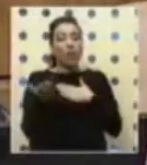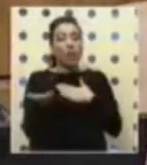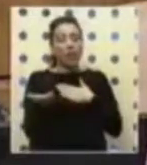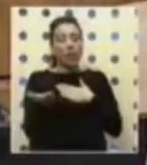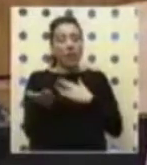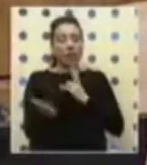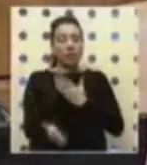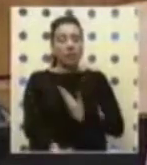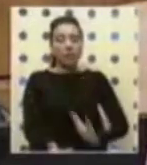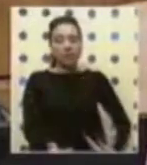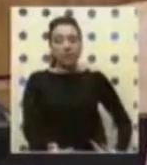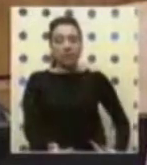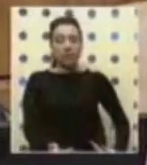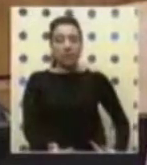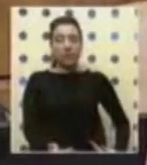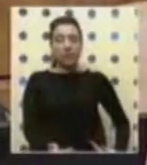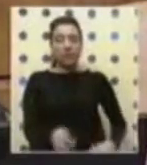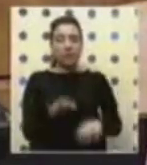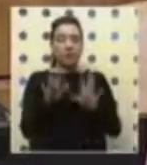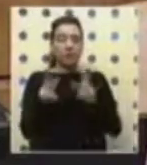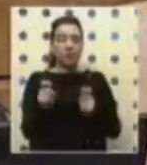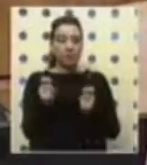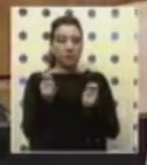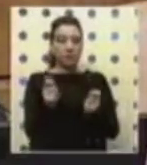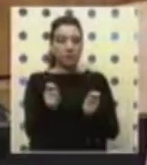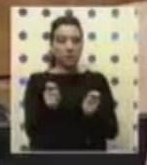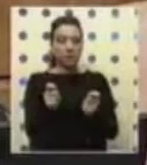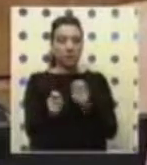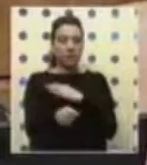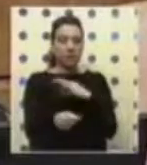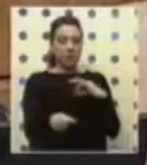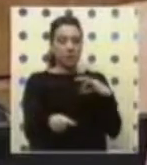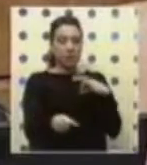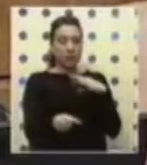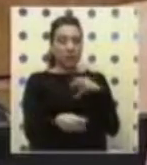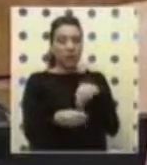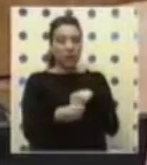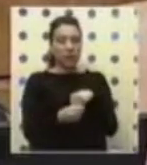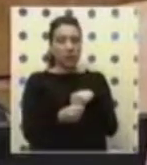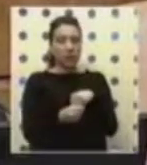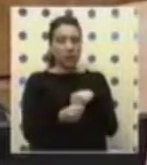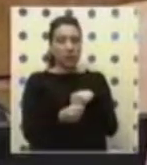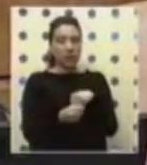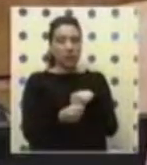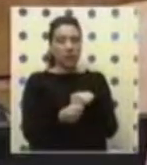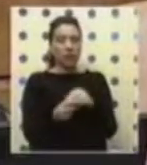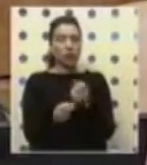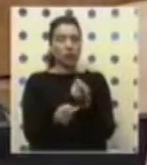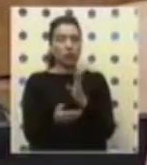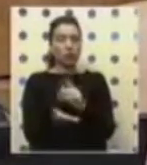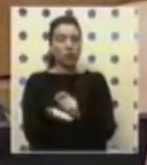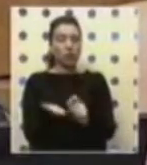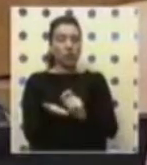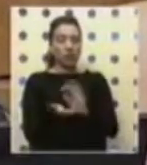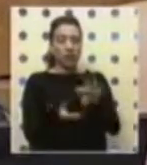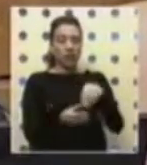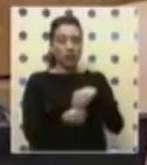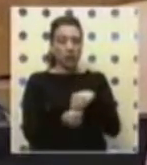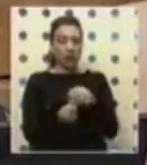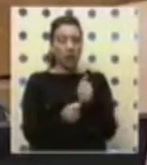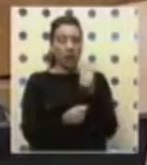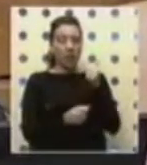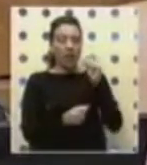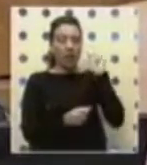intermedio, señor presidente, se oficie al ministro del Interior, al subsecretario del Interior,